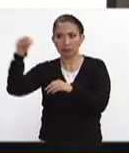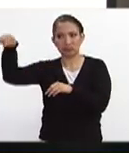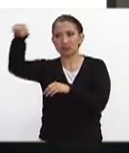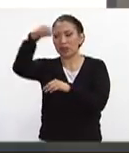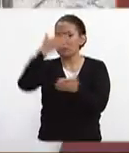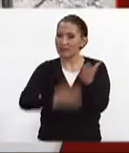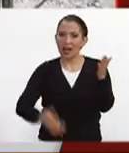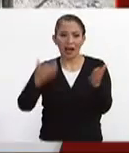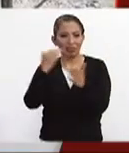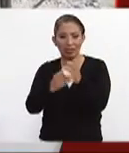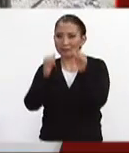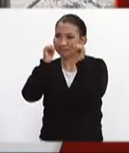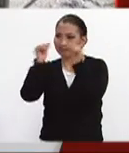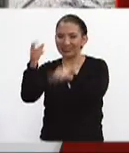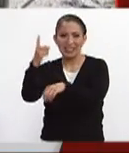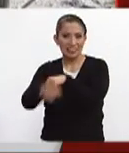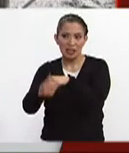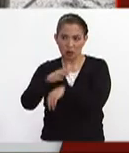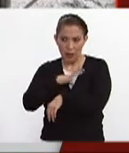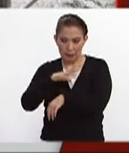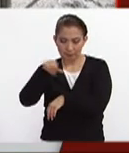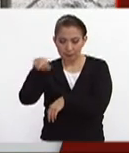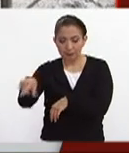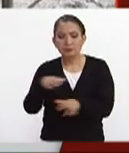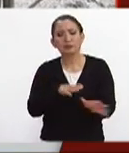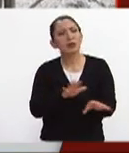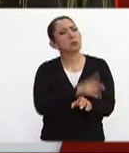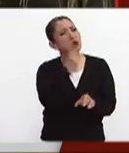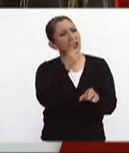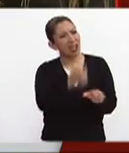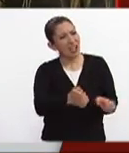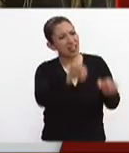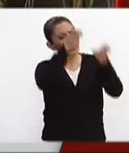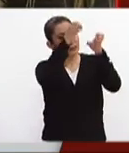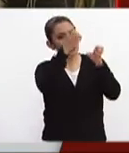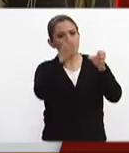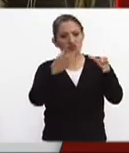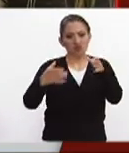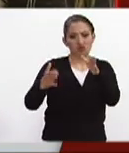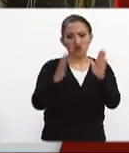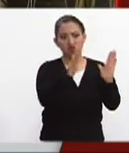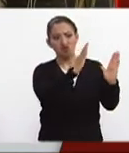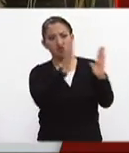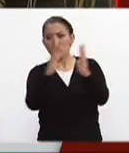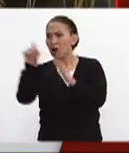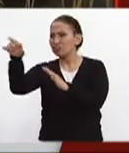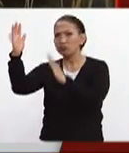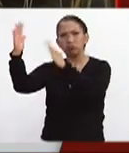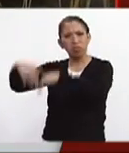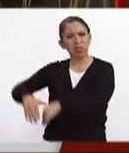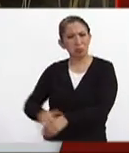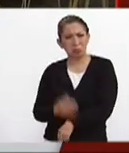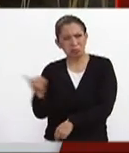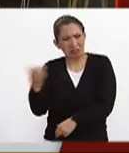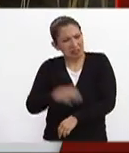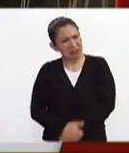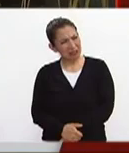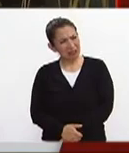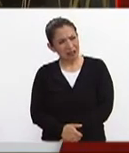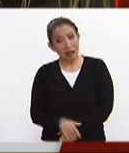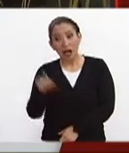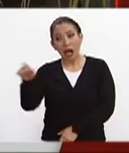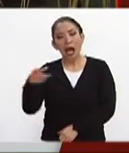edificios que están dañados en cuanto a por qué un edificio resiste y el otro no puede haber factores de